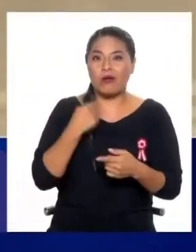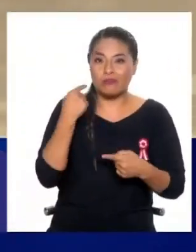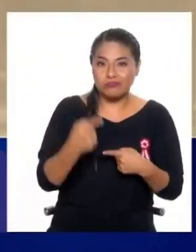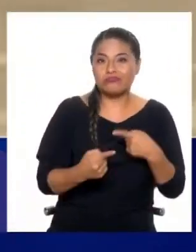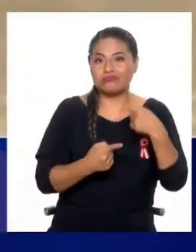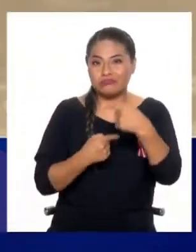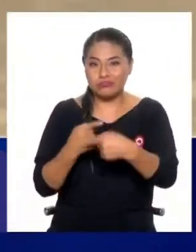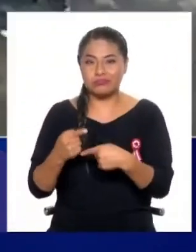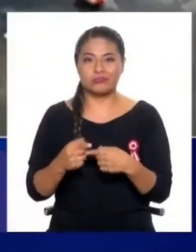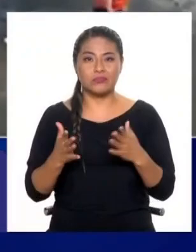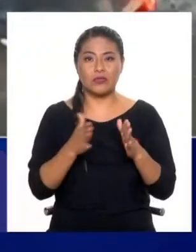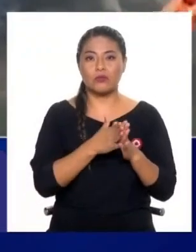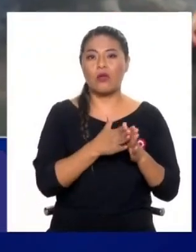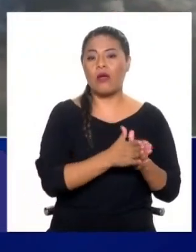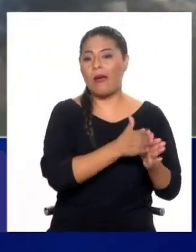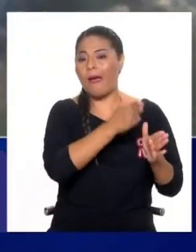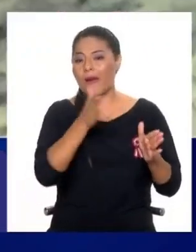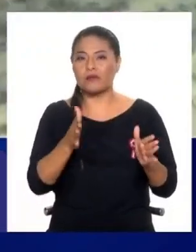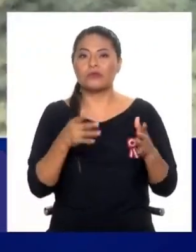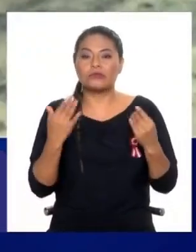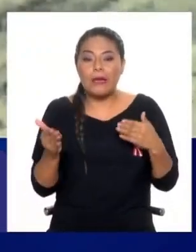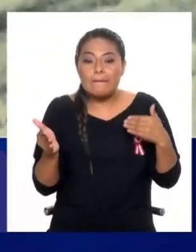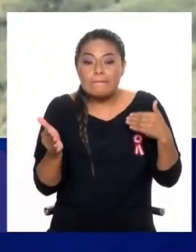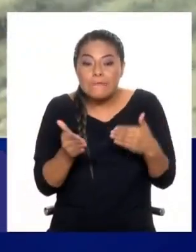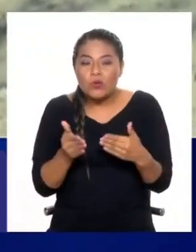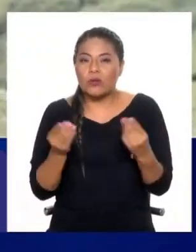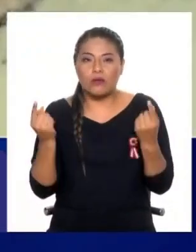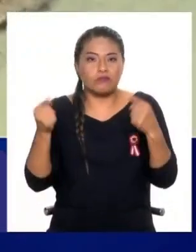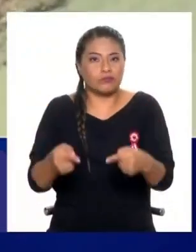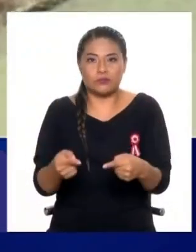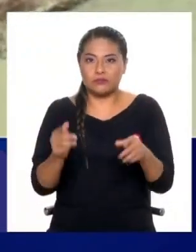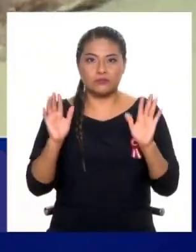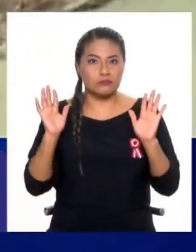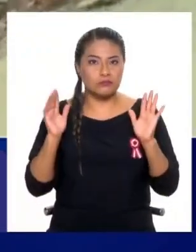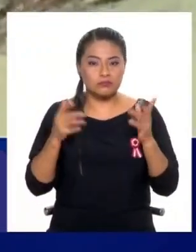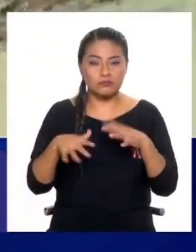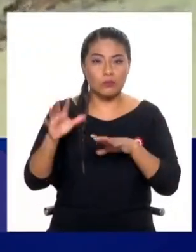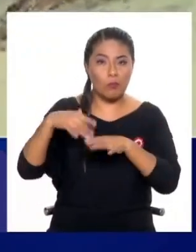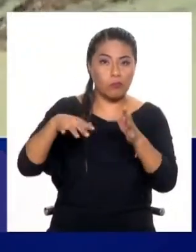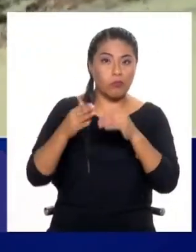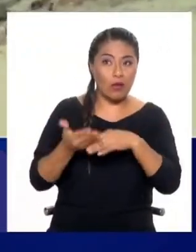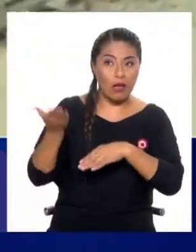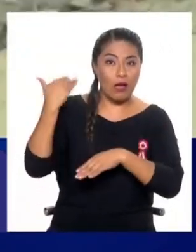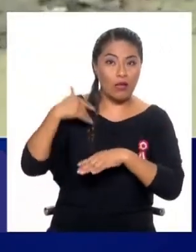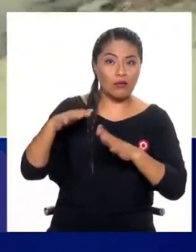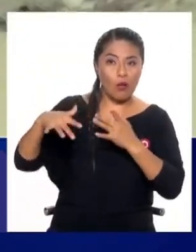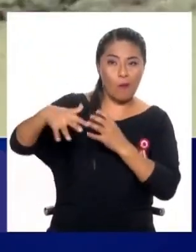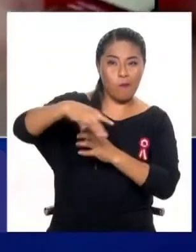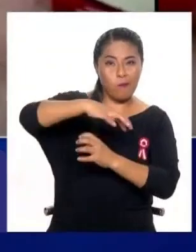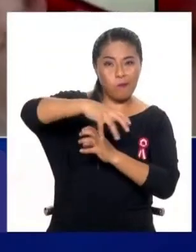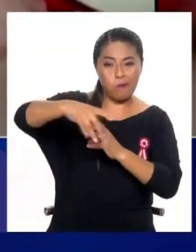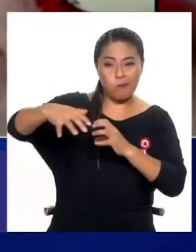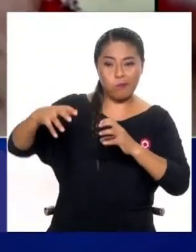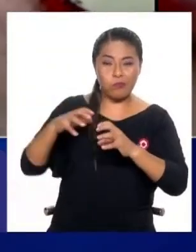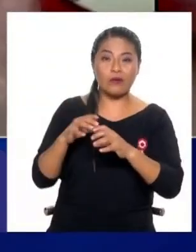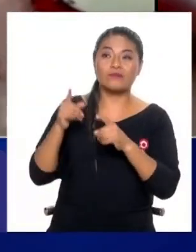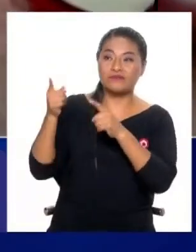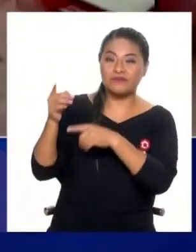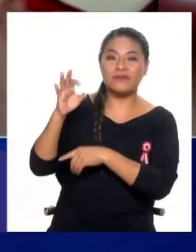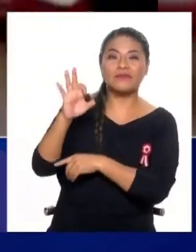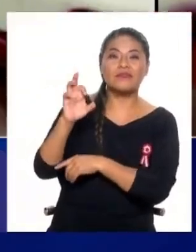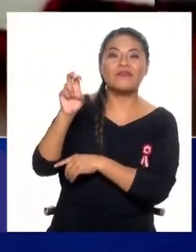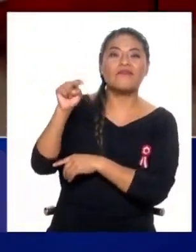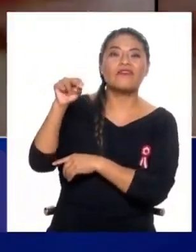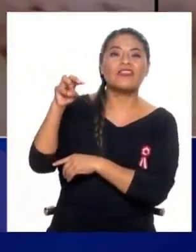¿no es cierto? No es un hecho excepcional, sino que ya van a ser recurrentes como consecuencia, lamentablemente, del tema del cambio climático. Bueno, su nombre lo dice, ¿no? Fenómeno